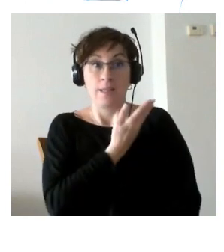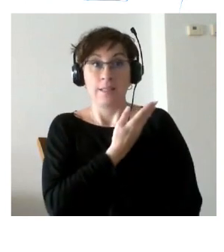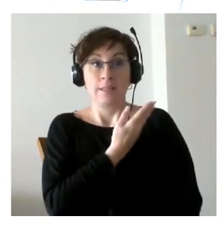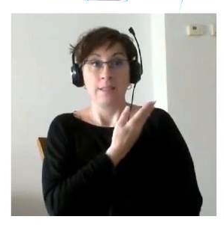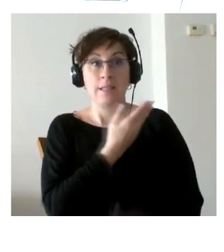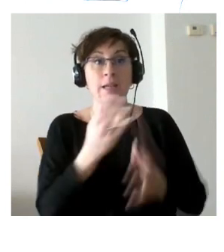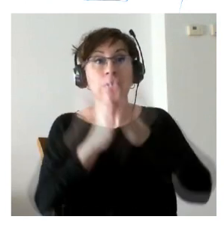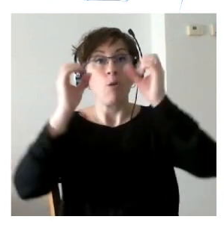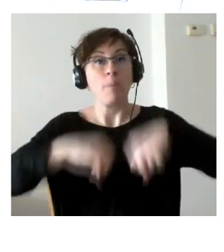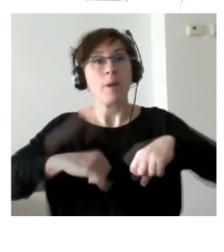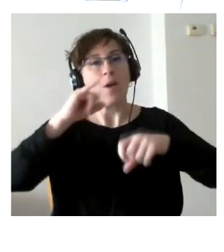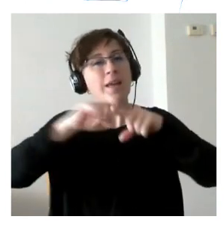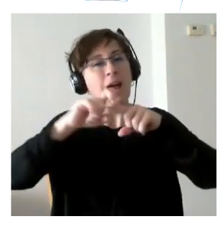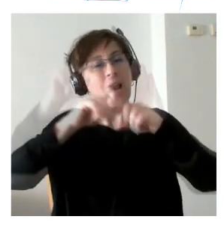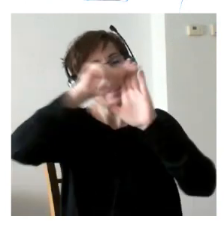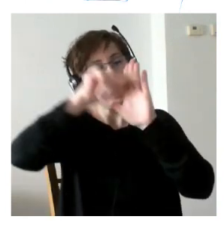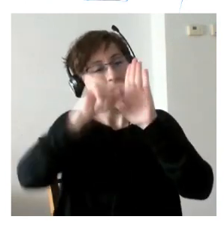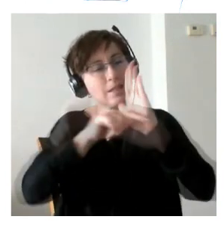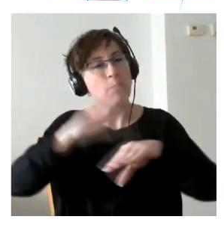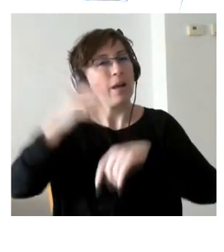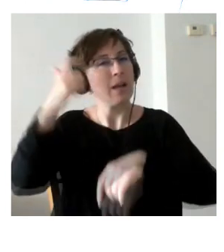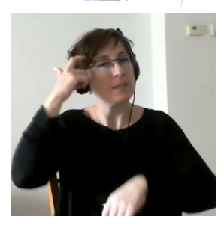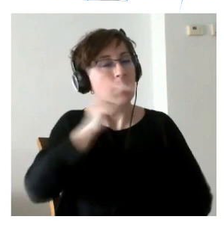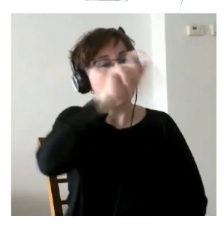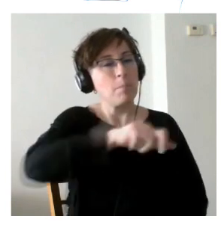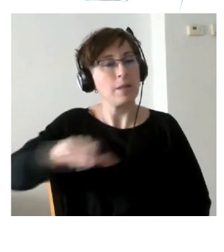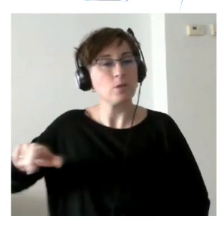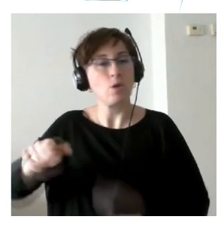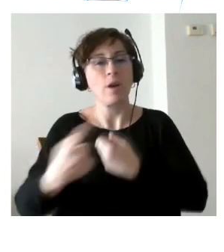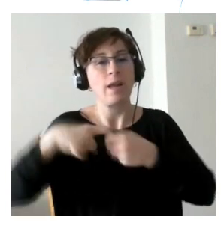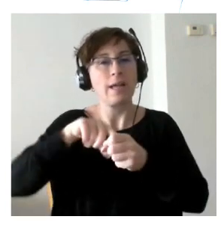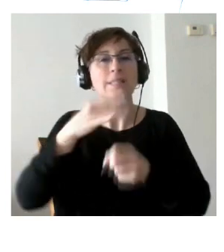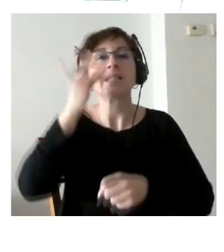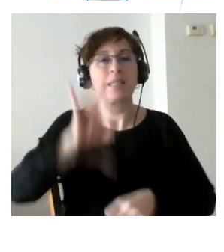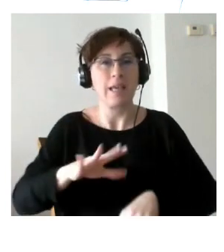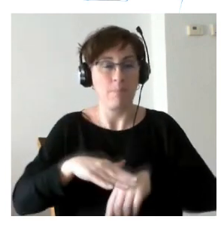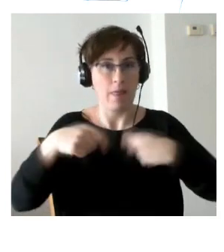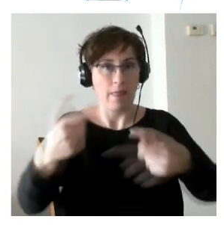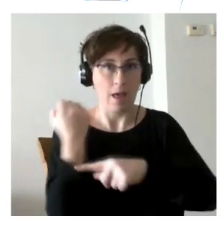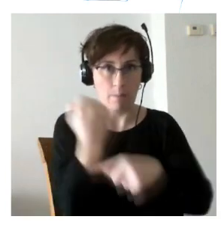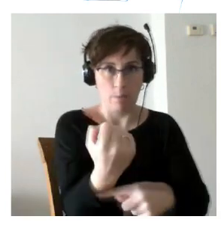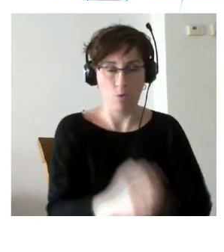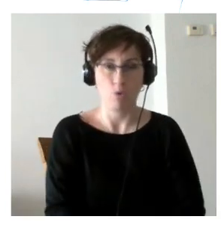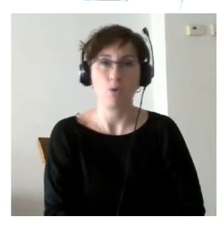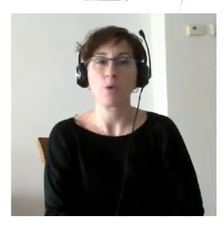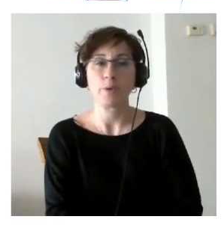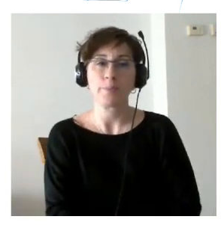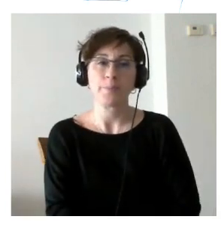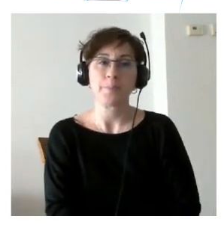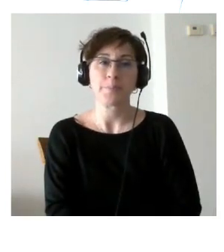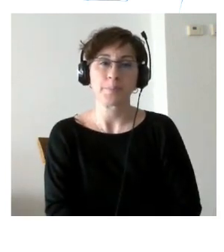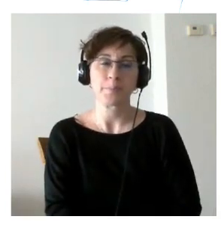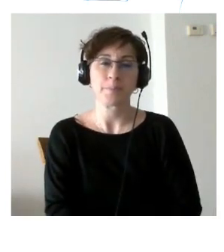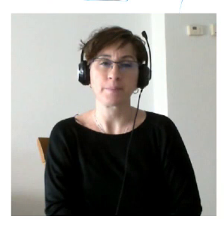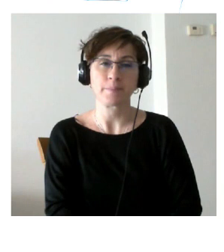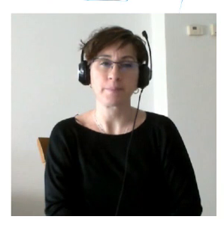para incluir a personas que recibieran apoyo dentro de este marco es relevante recalcar o